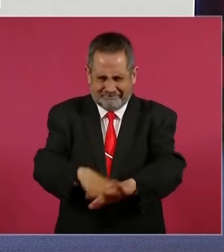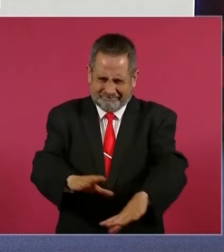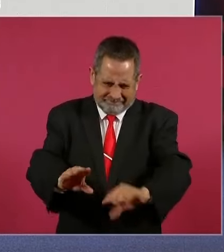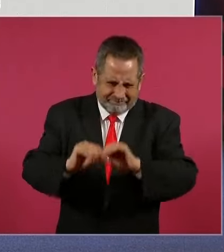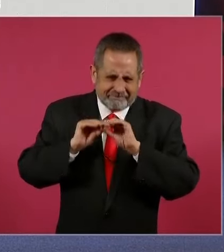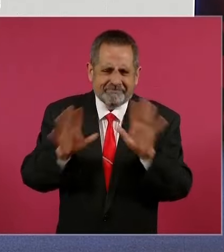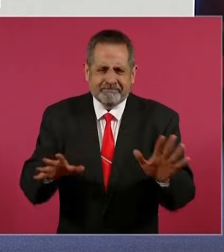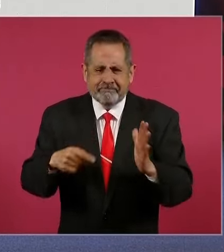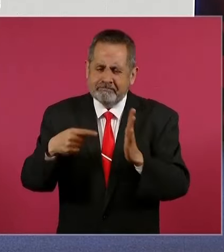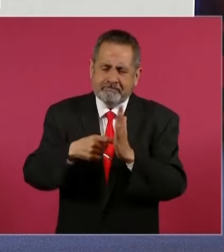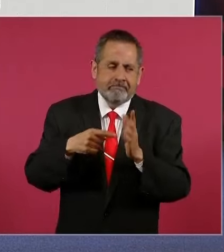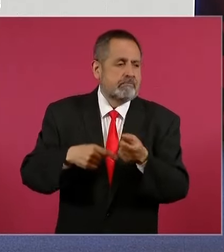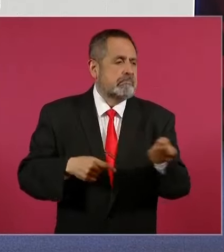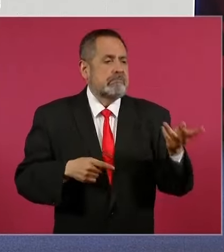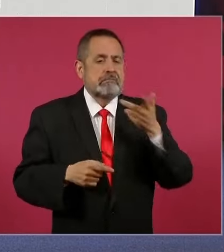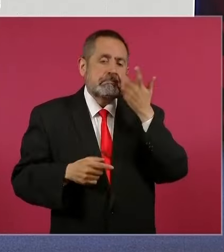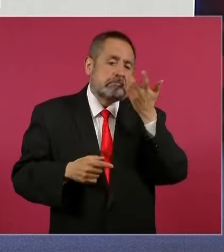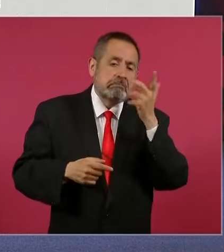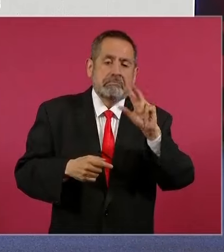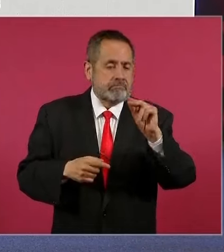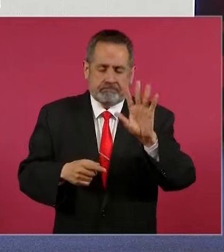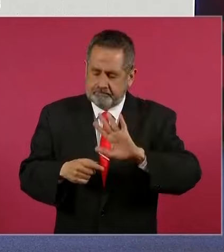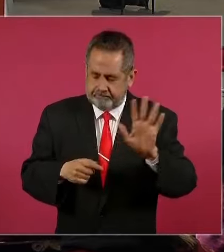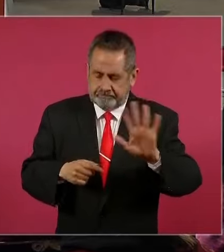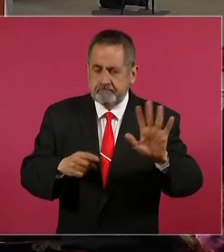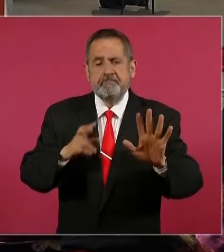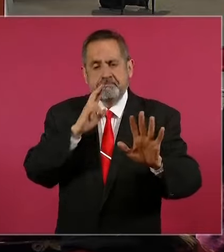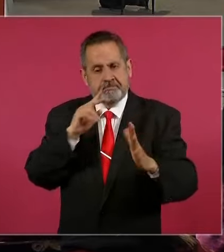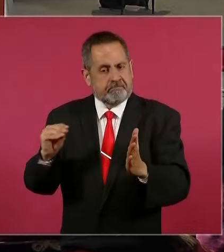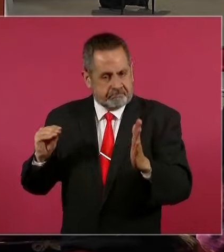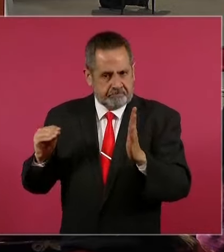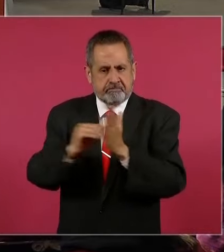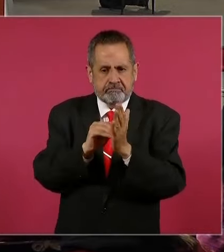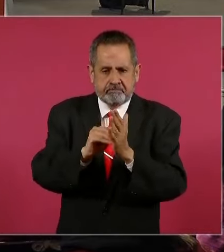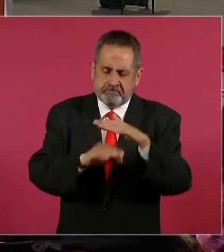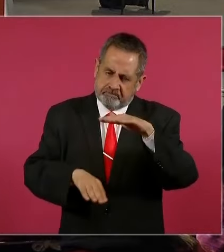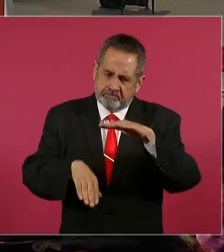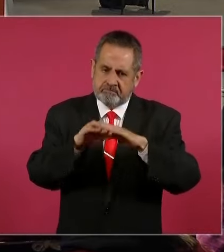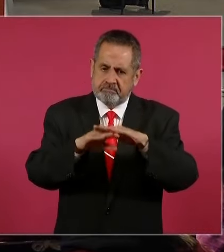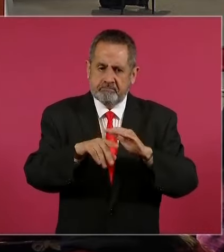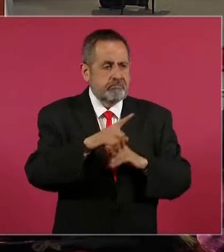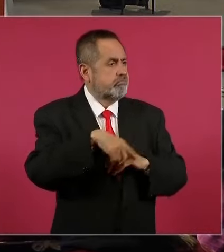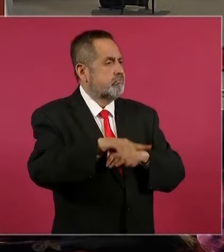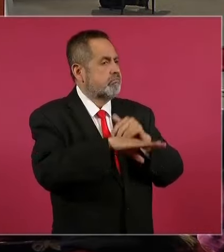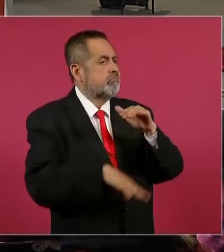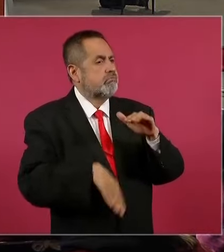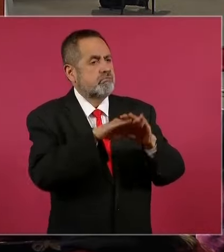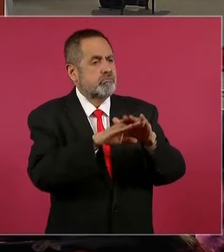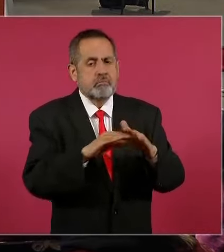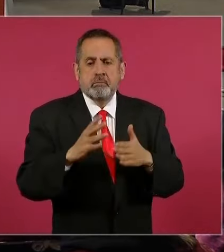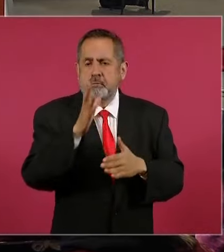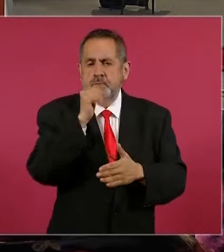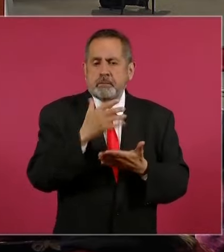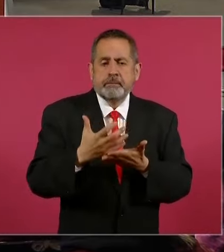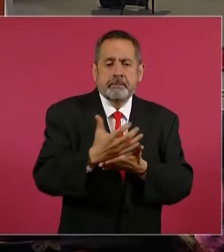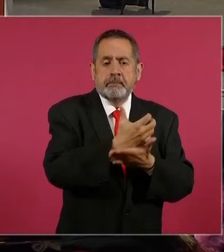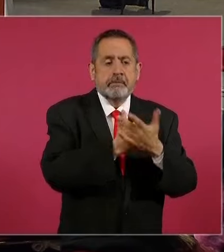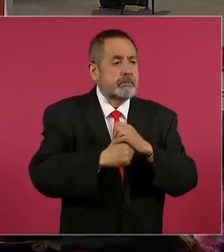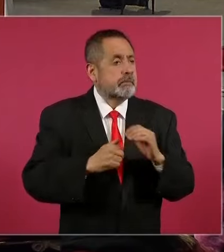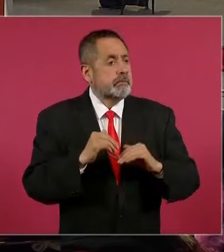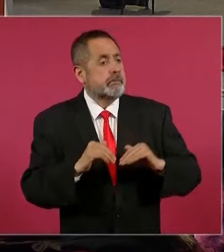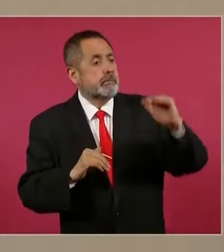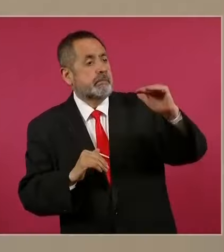muy bien desde la Constitución cuál es el monto tope al cual pueden acceder los